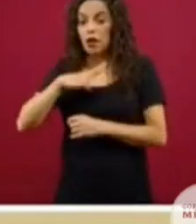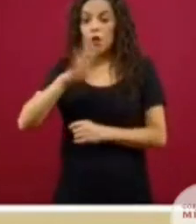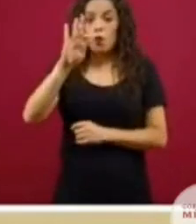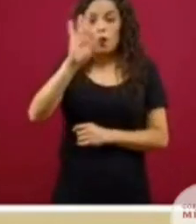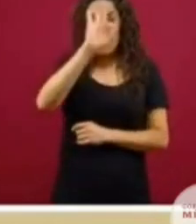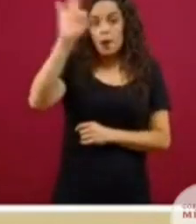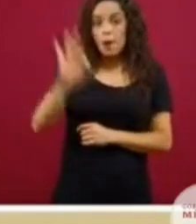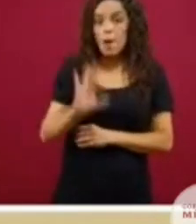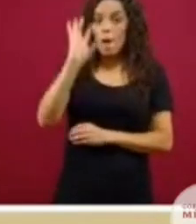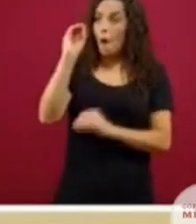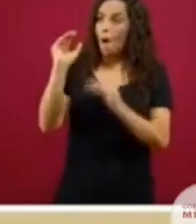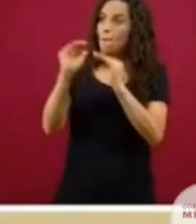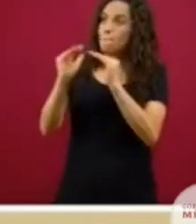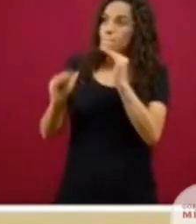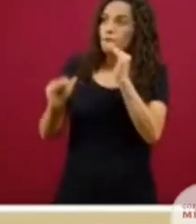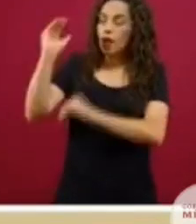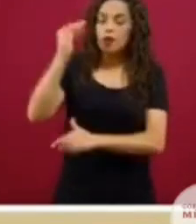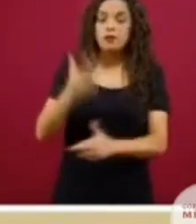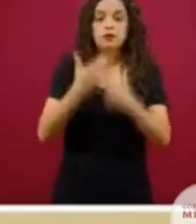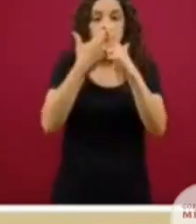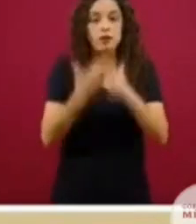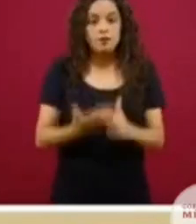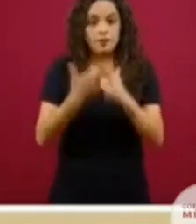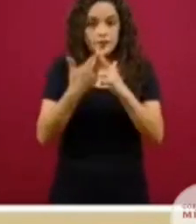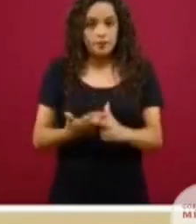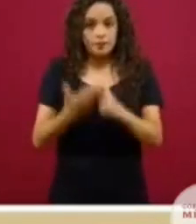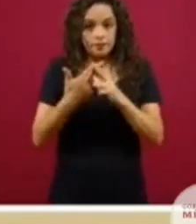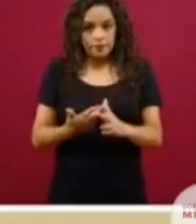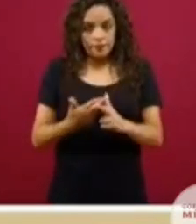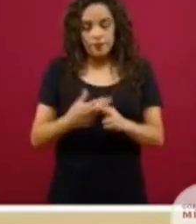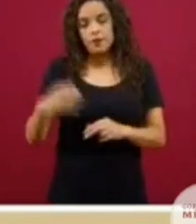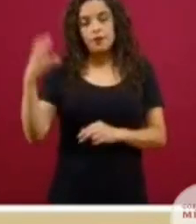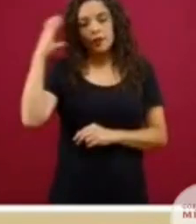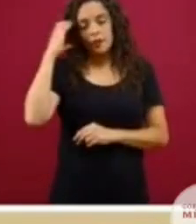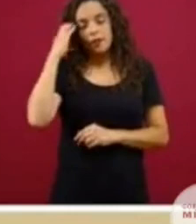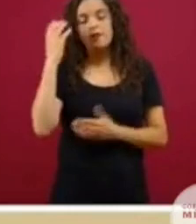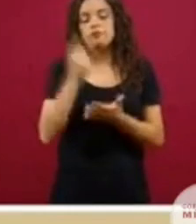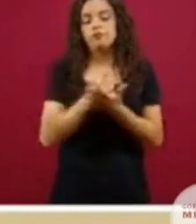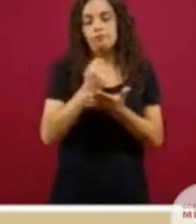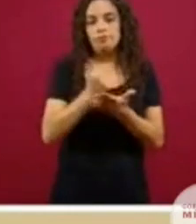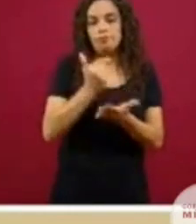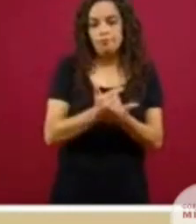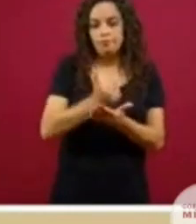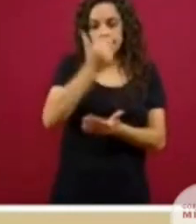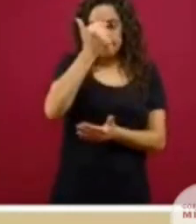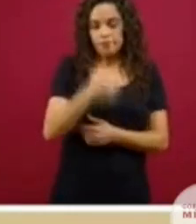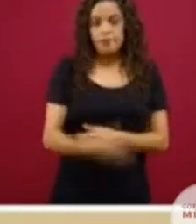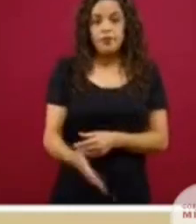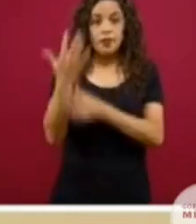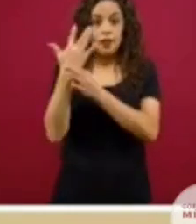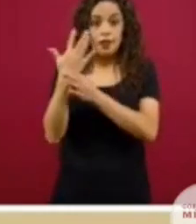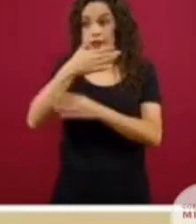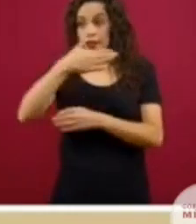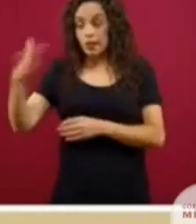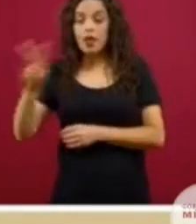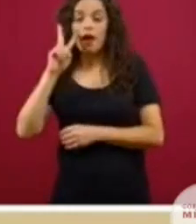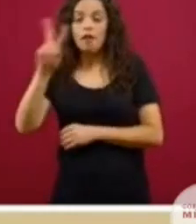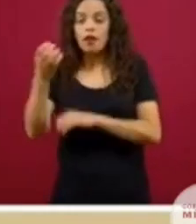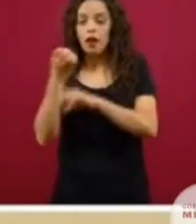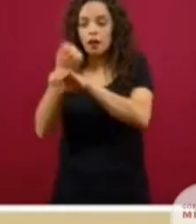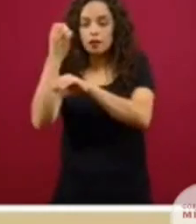disponibilidad en el tema de camas críticas, los estados que están hacia la derecha lógicamente con todavía mayor